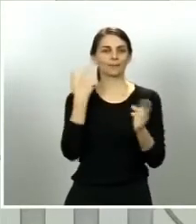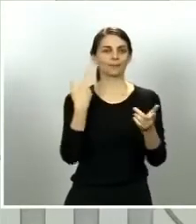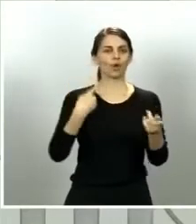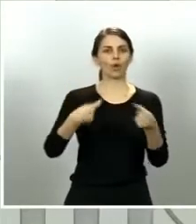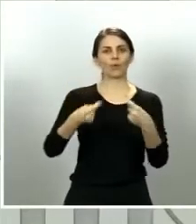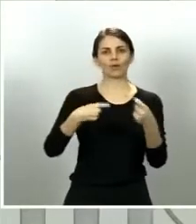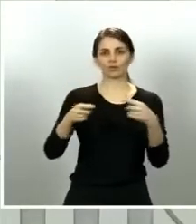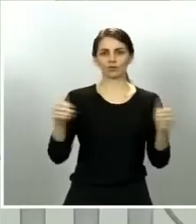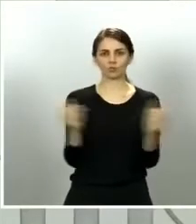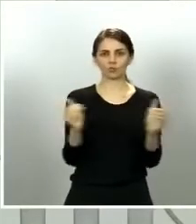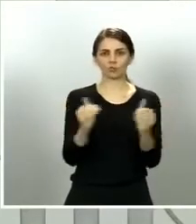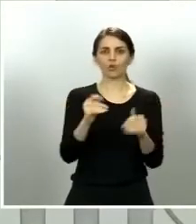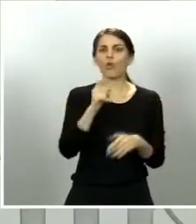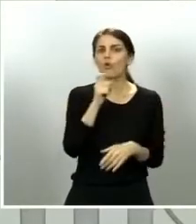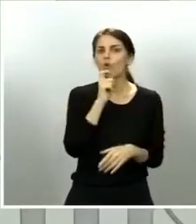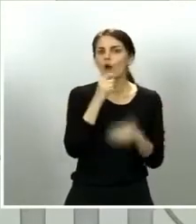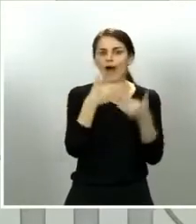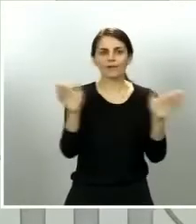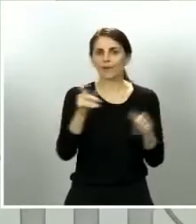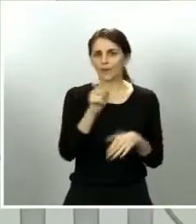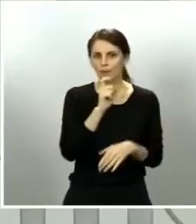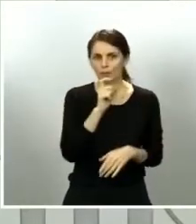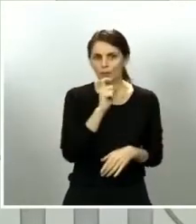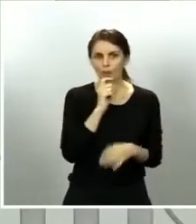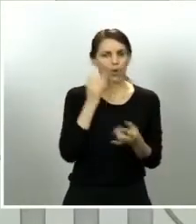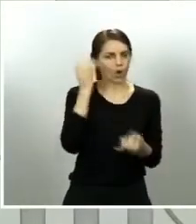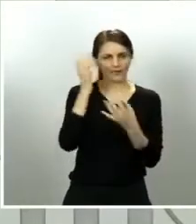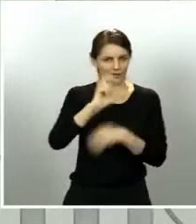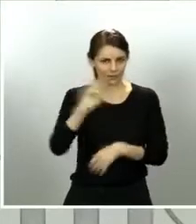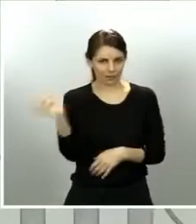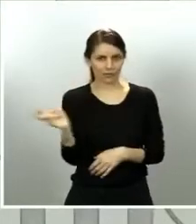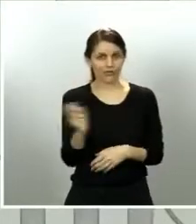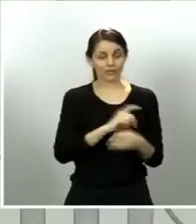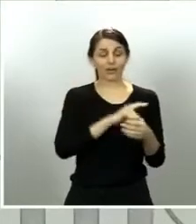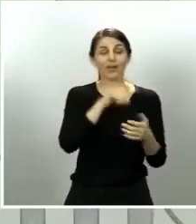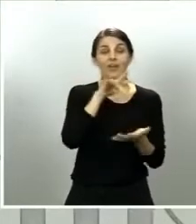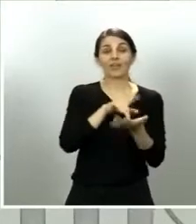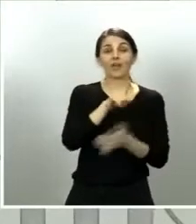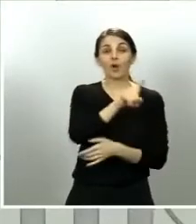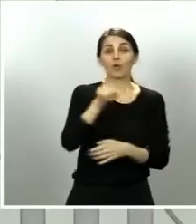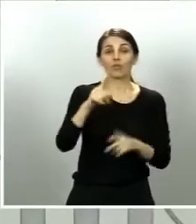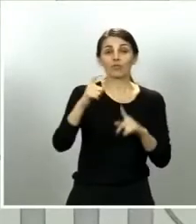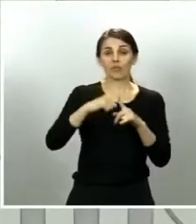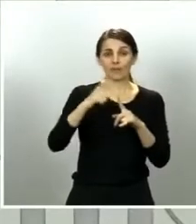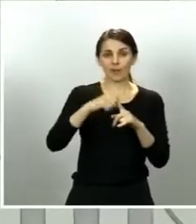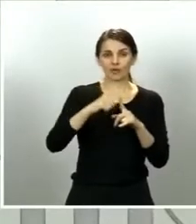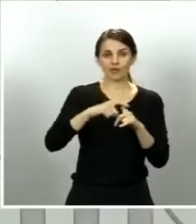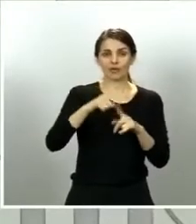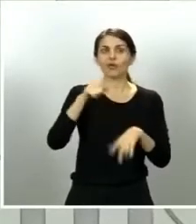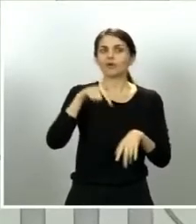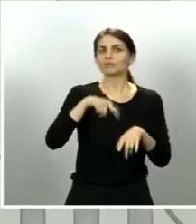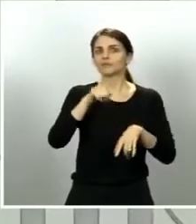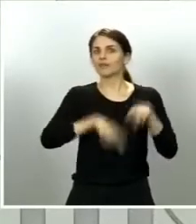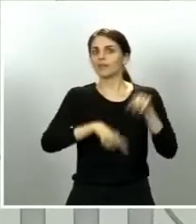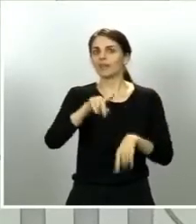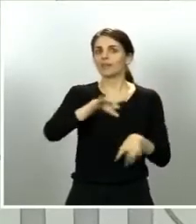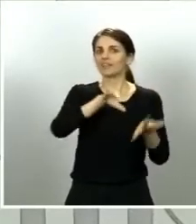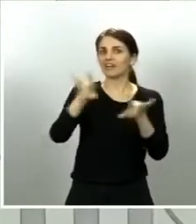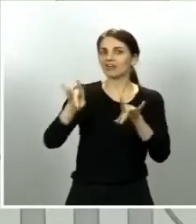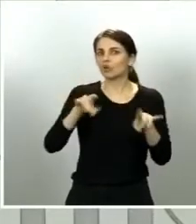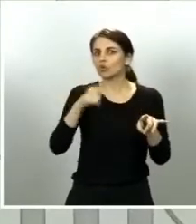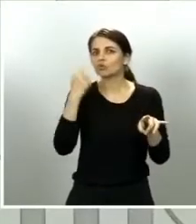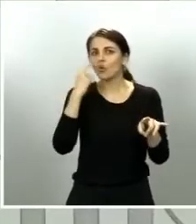hacerse otras actividades. El día 11 de mayo, aquellos territorios que estén en condiciones podrán pasar